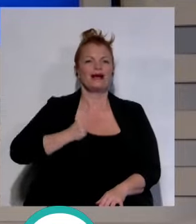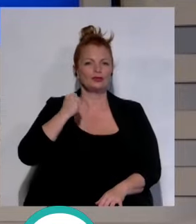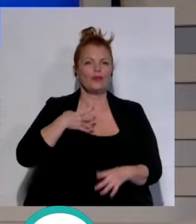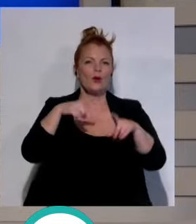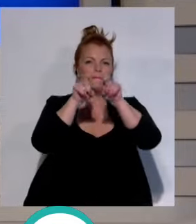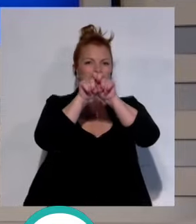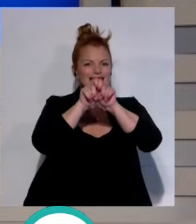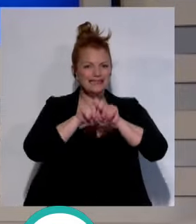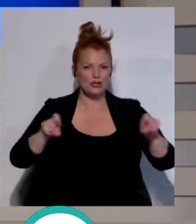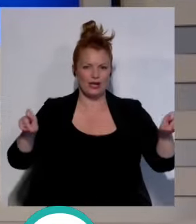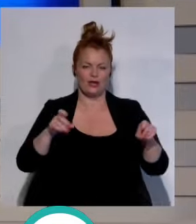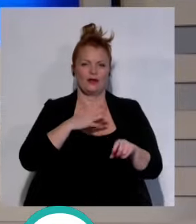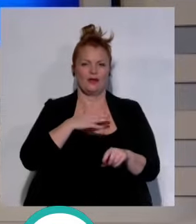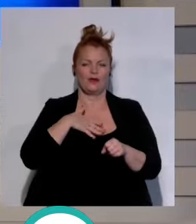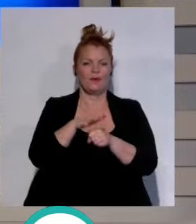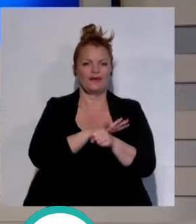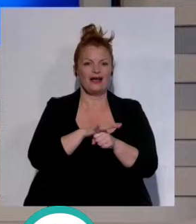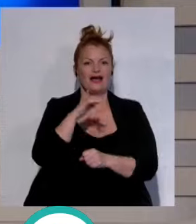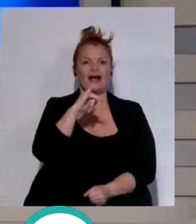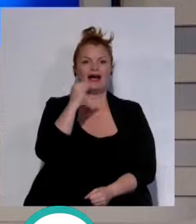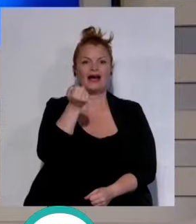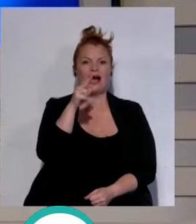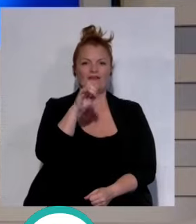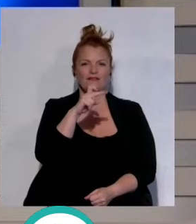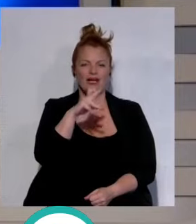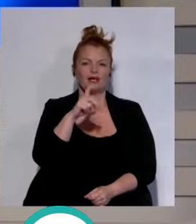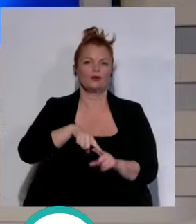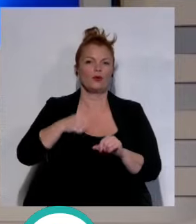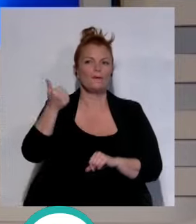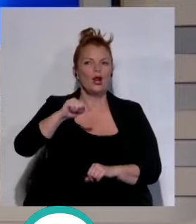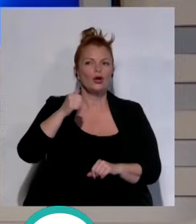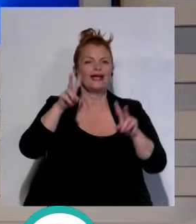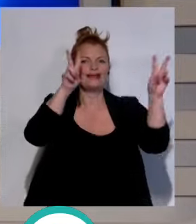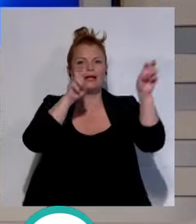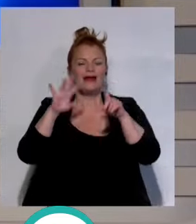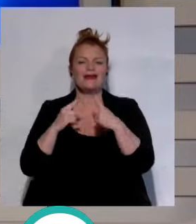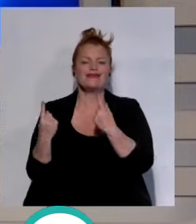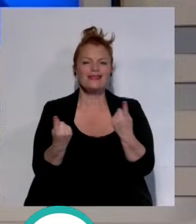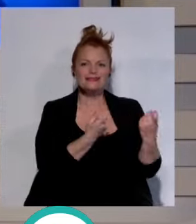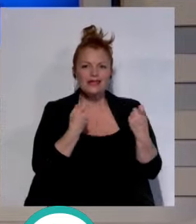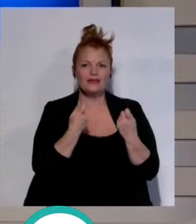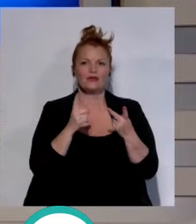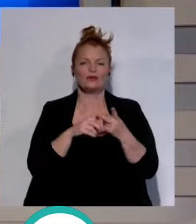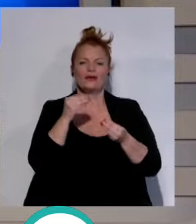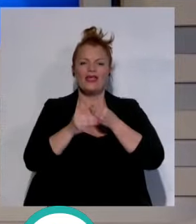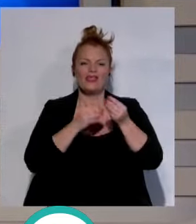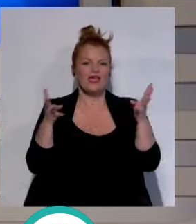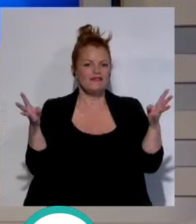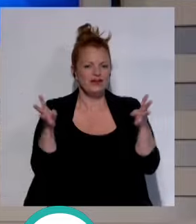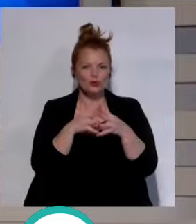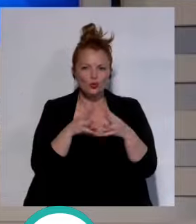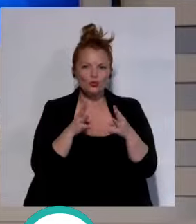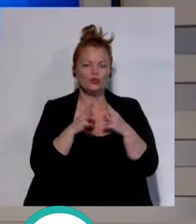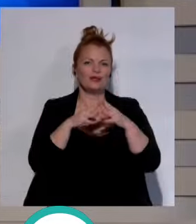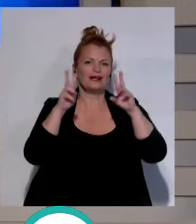empresarios de la provincia, Javier Sánchez Rojas, que valoró cuestiones como la necesidad de infraestructura, sobre